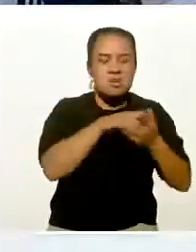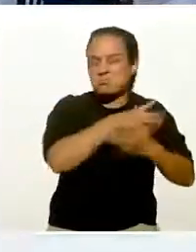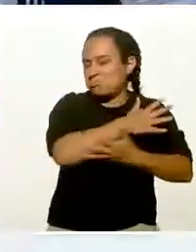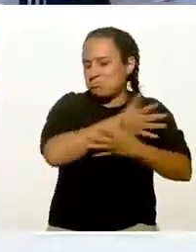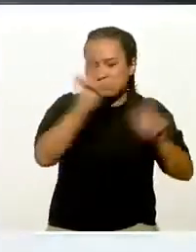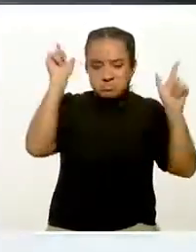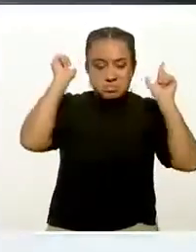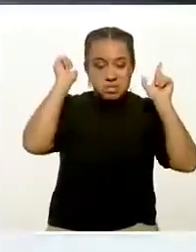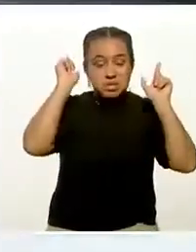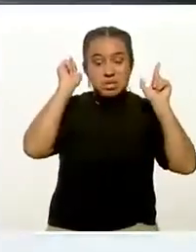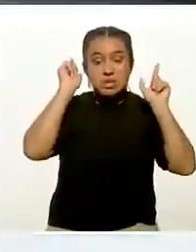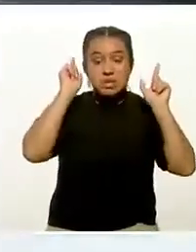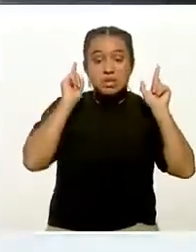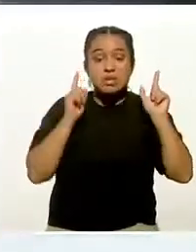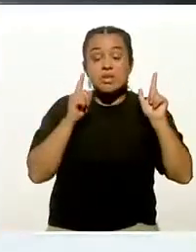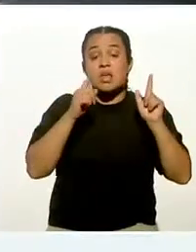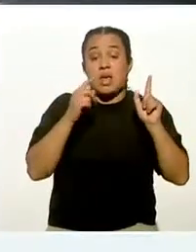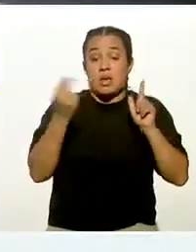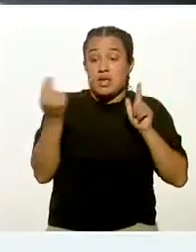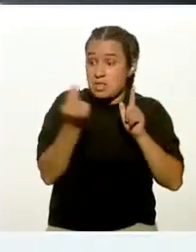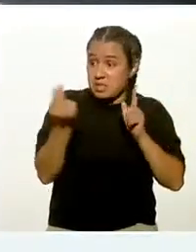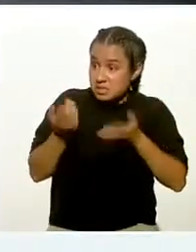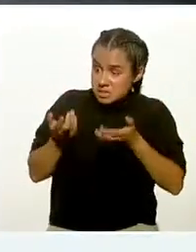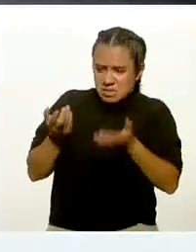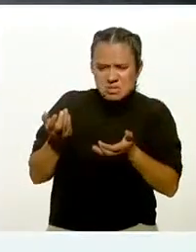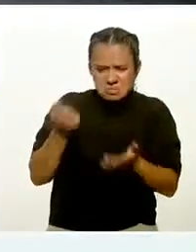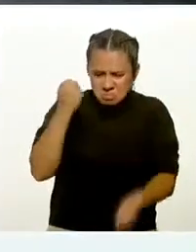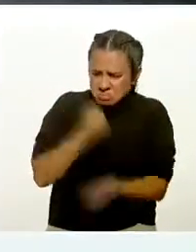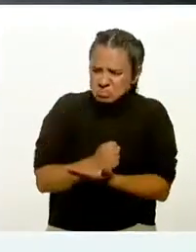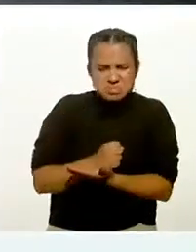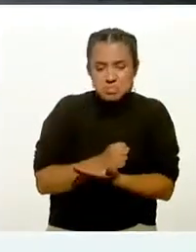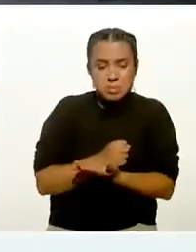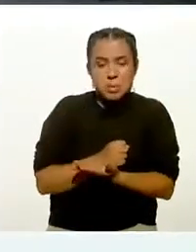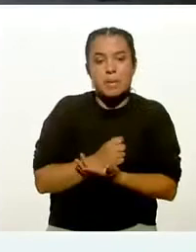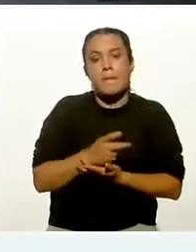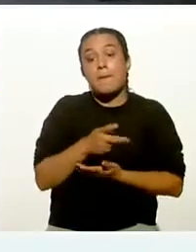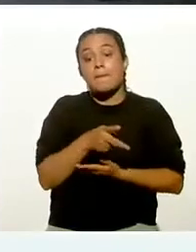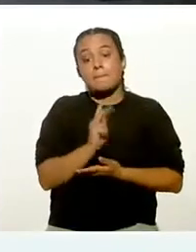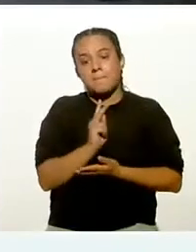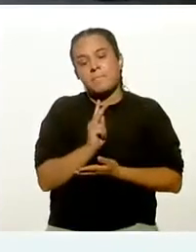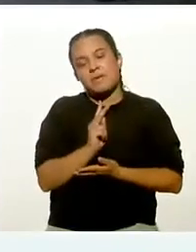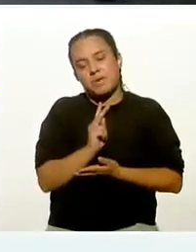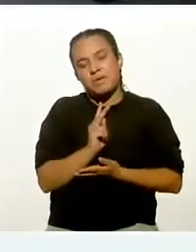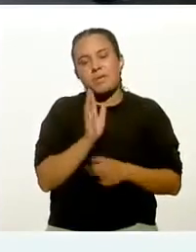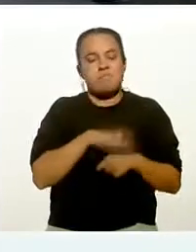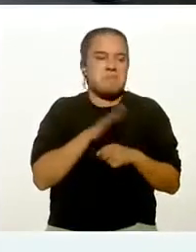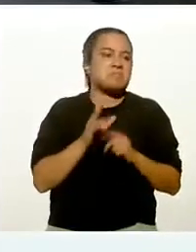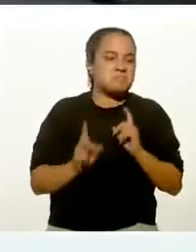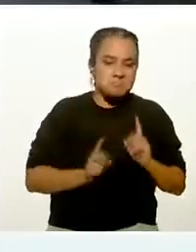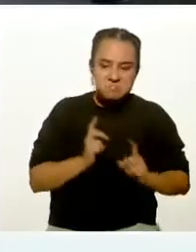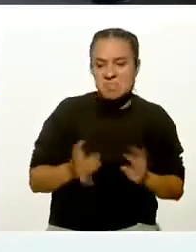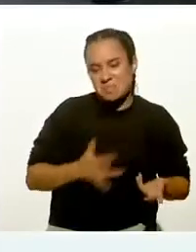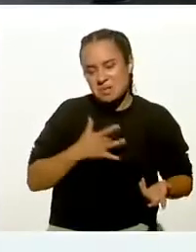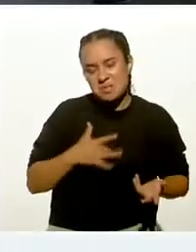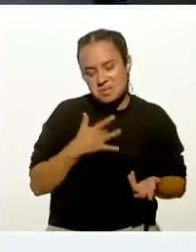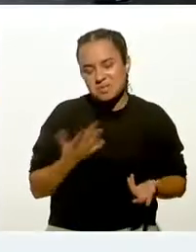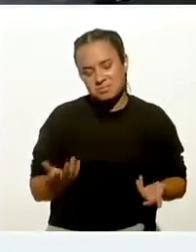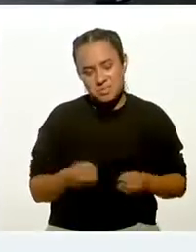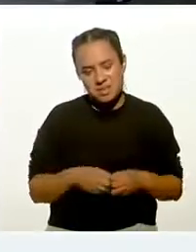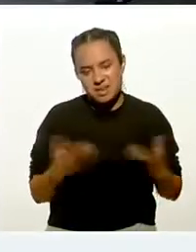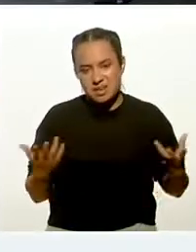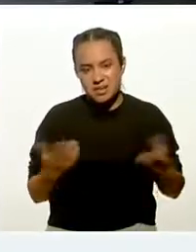es necesario que se realicen al aire libre, aunque sin duda es un poco más divertido y pues más...